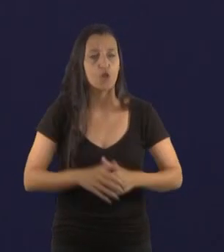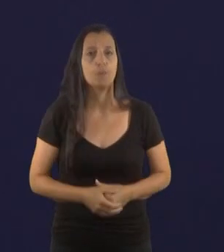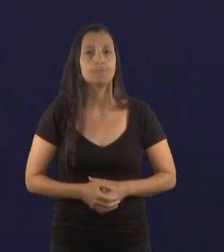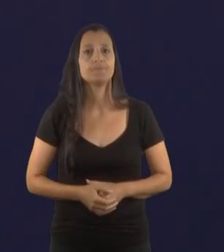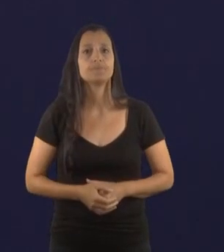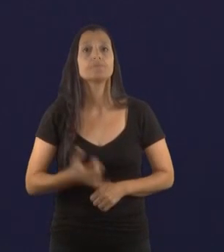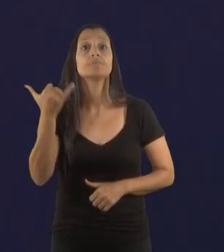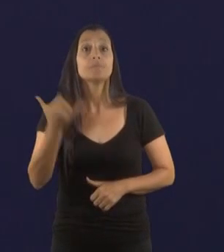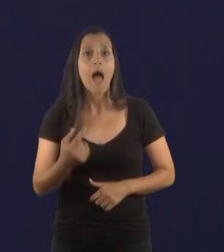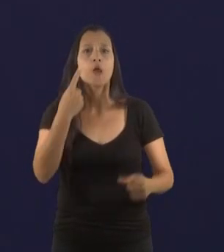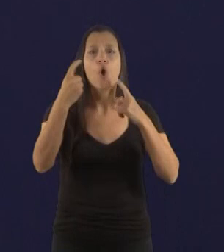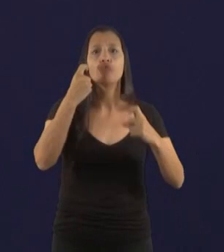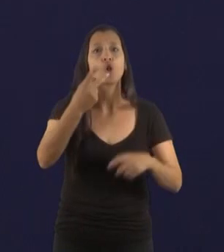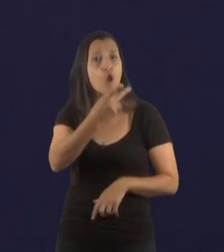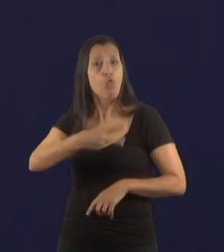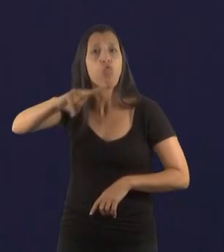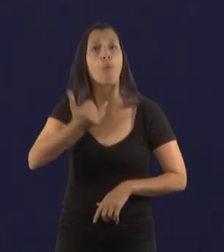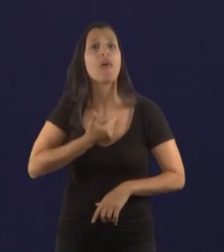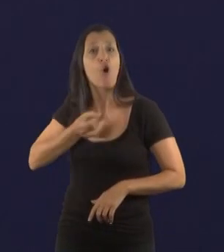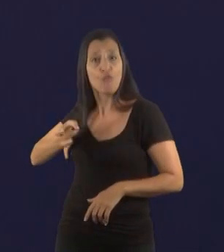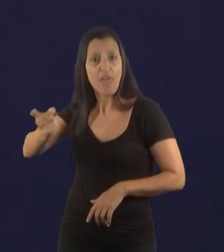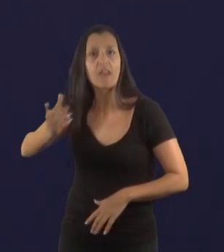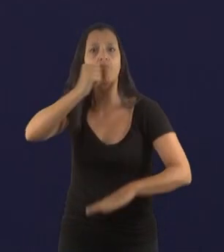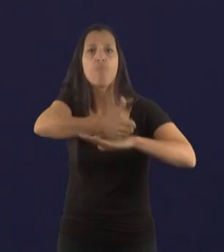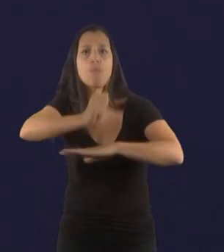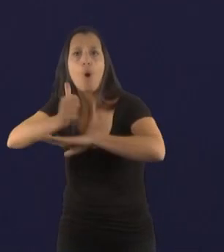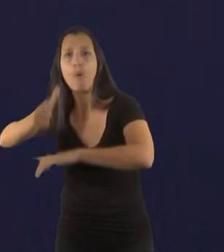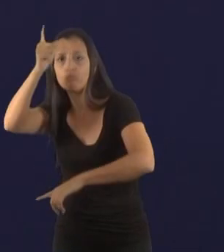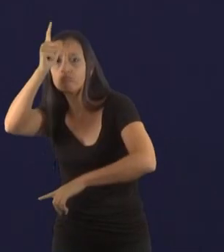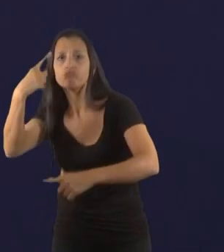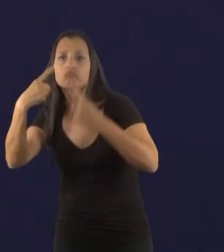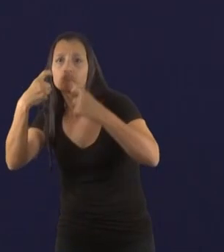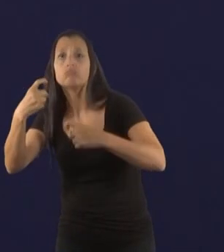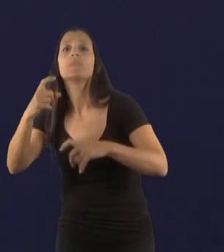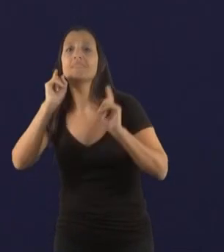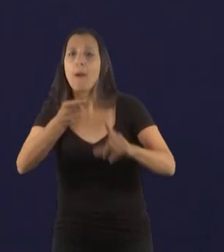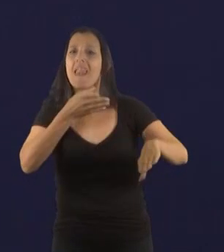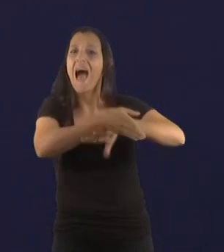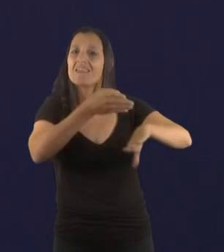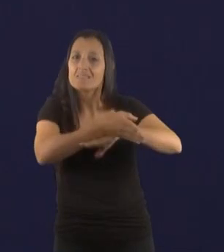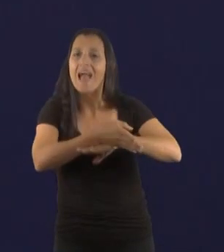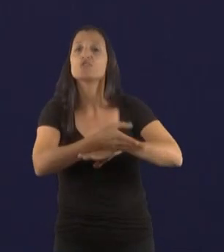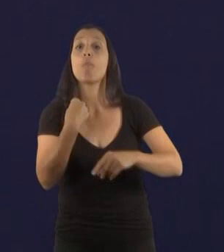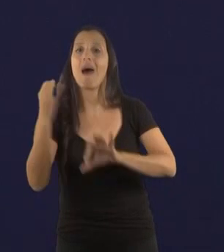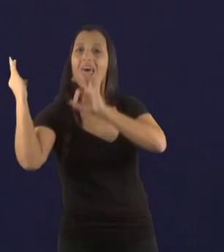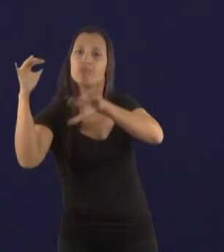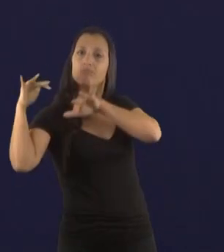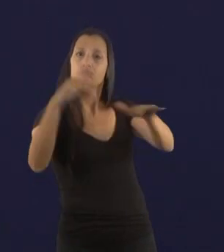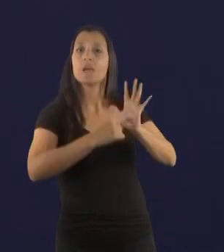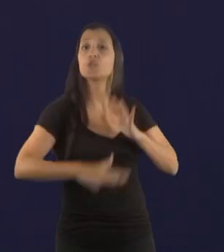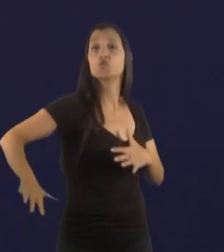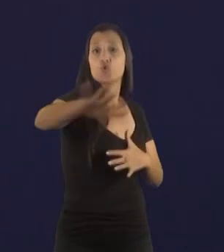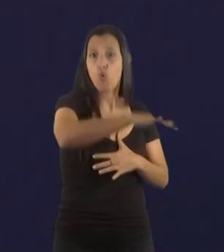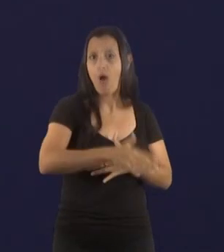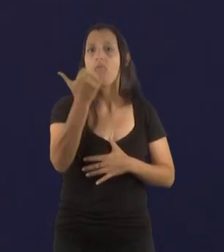controles preventivos en estaciones de trenes y en los diferentes accesos a la ciudad, dato